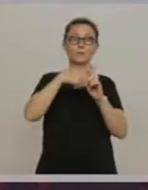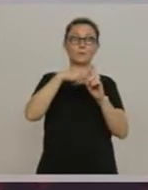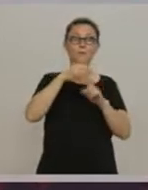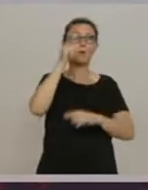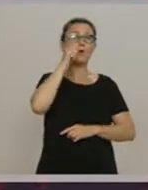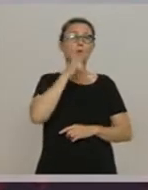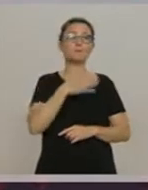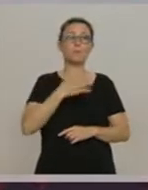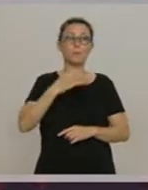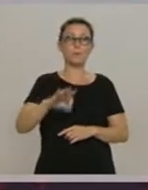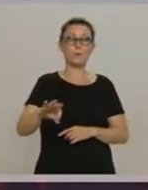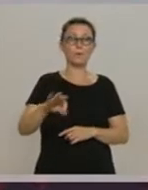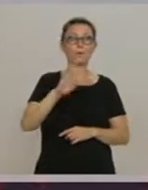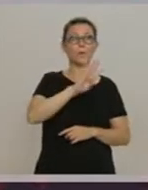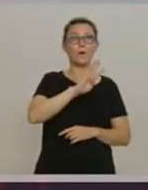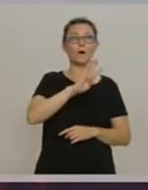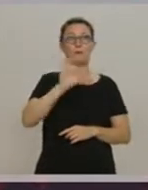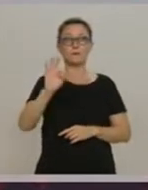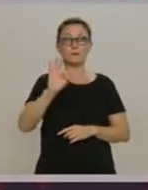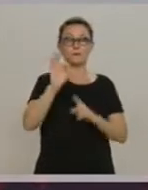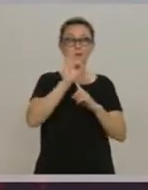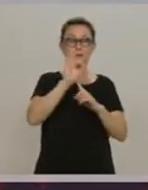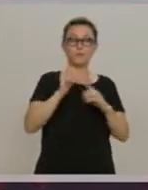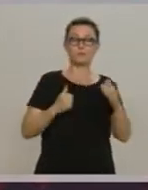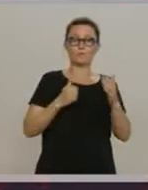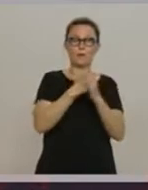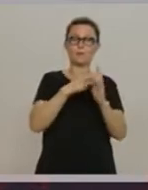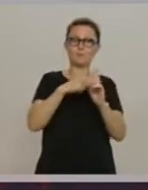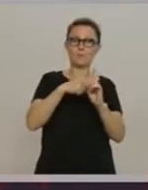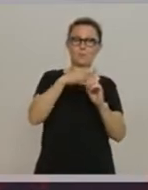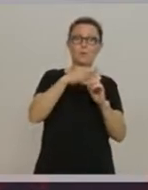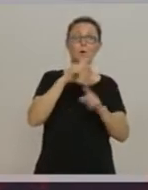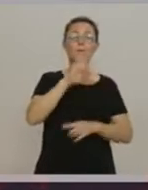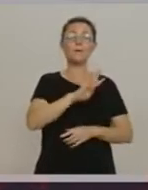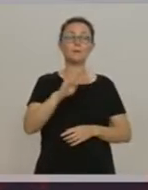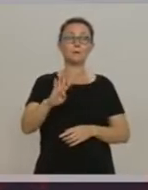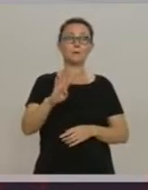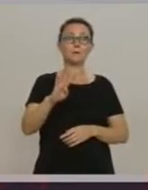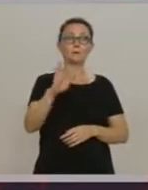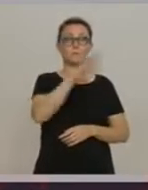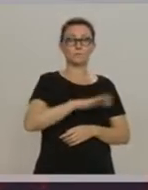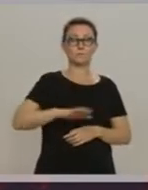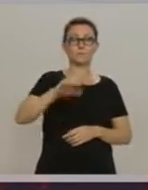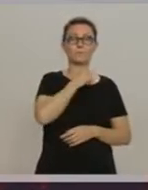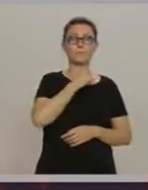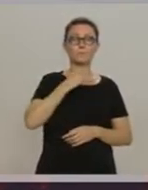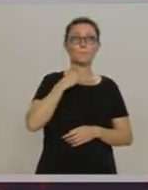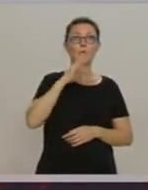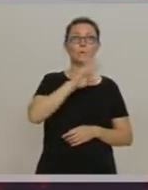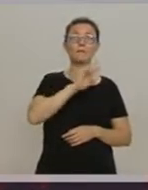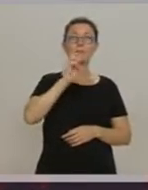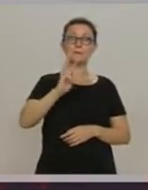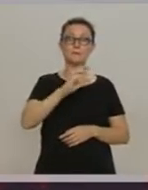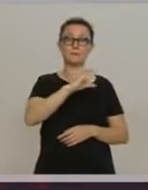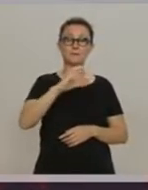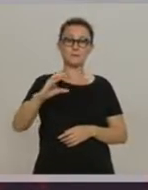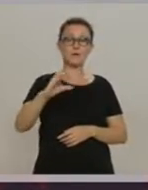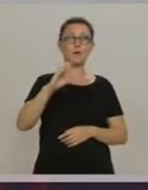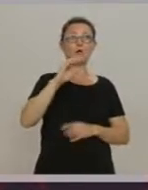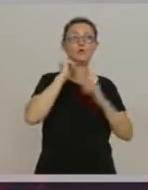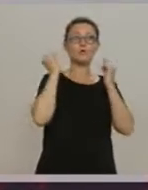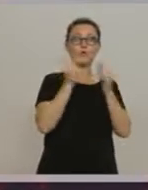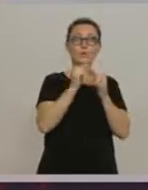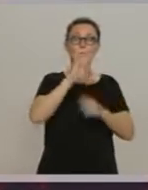Ogurense pueden rebasar los 40 grados de máxima. Hasta 44 van a marcar en Badajoz, 43 en Cáceres, en Córdoba,